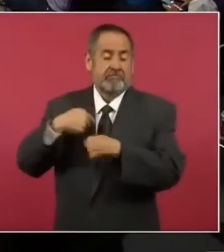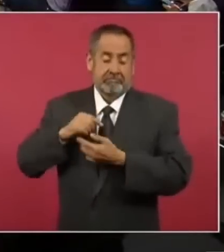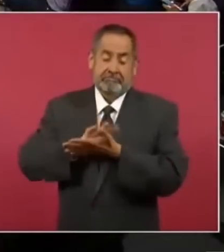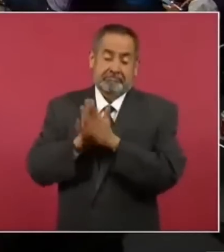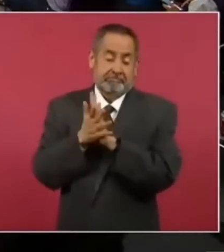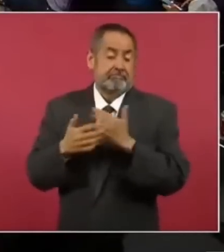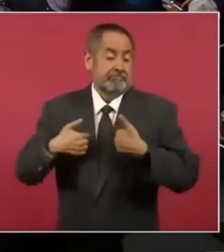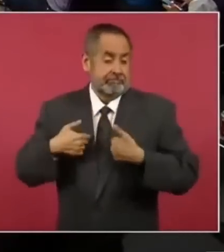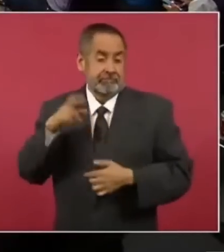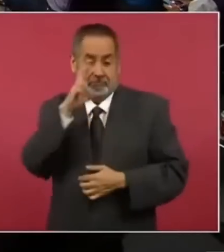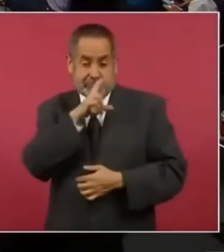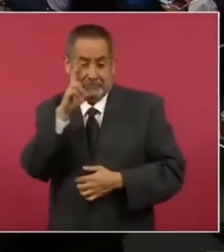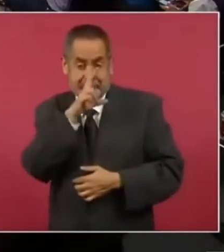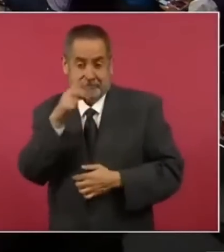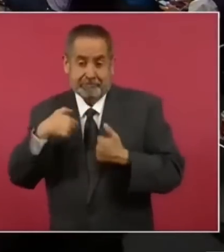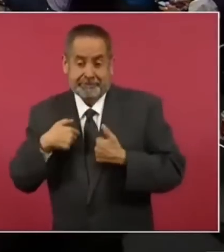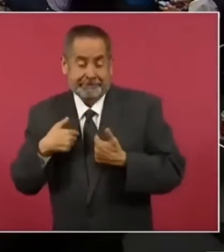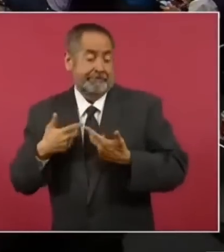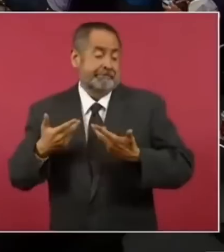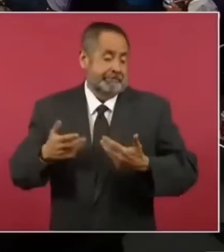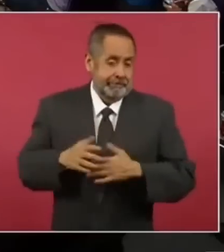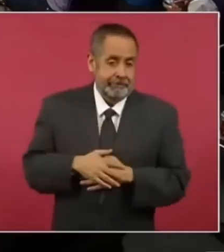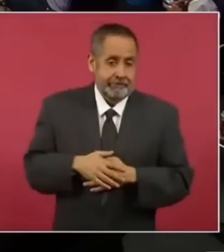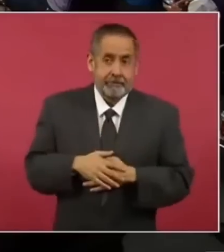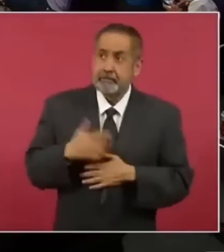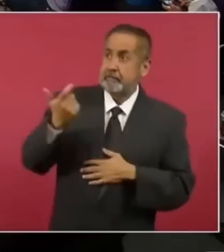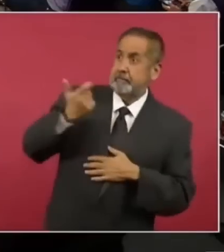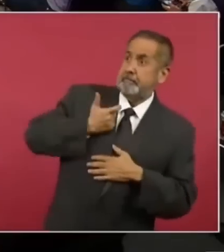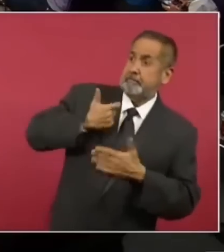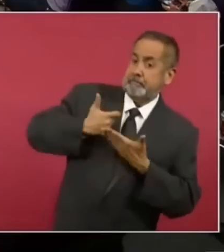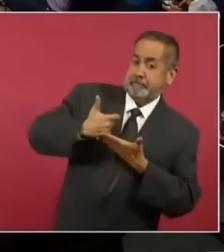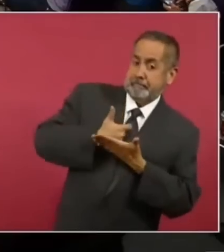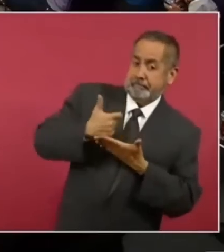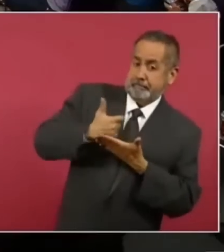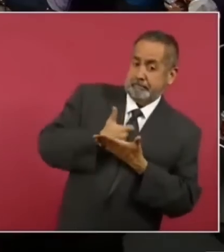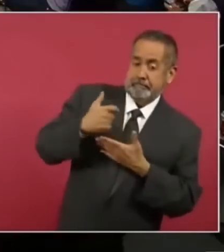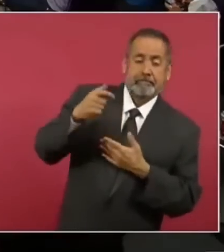Ahora ya vivo del oro de Moscú.